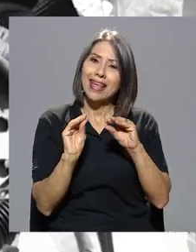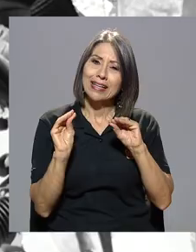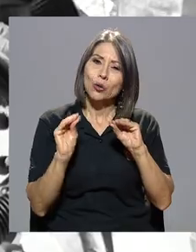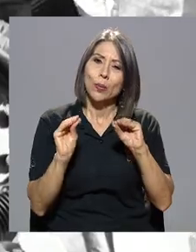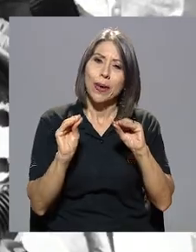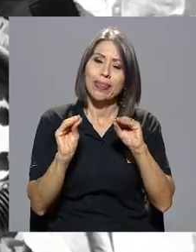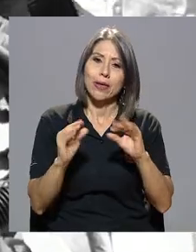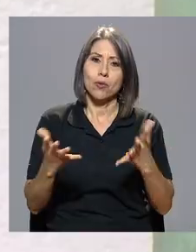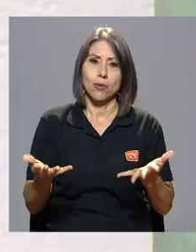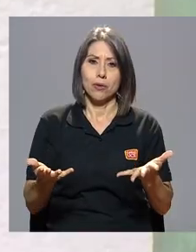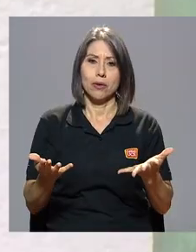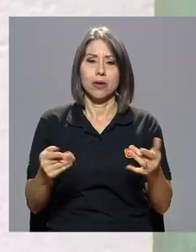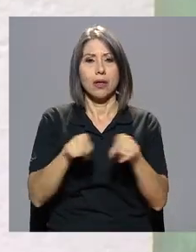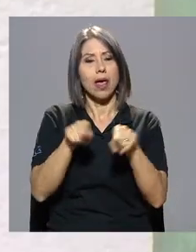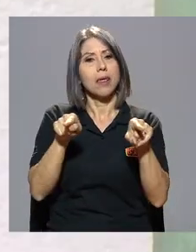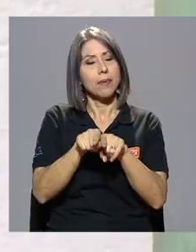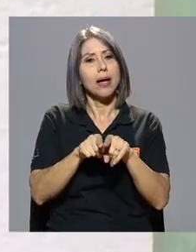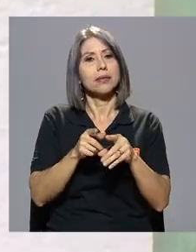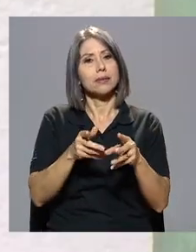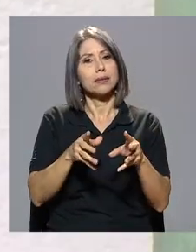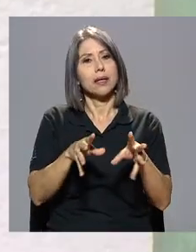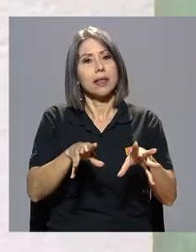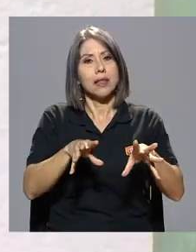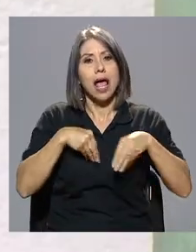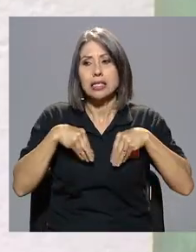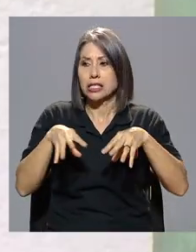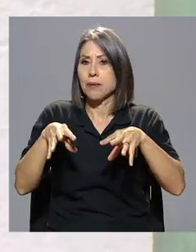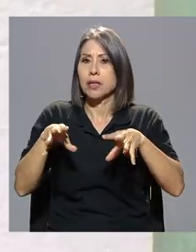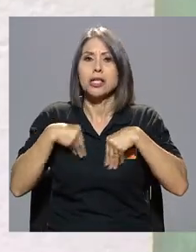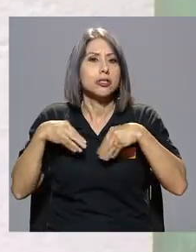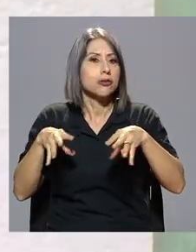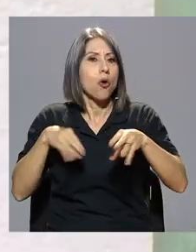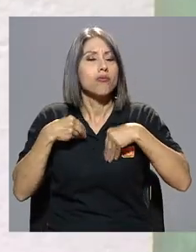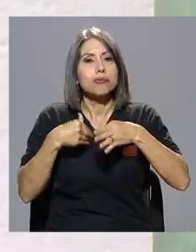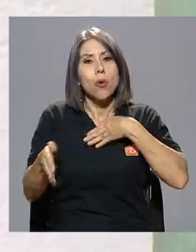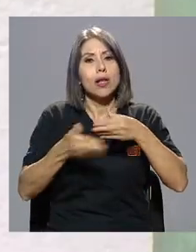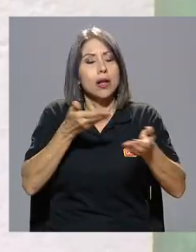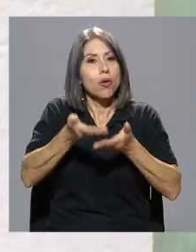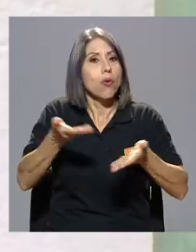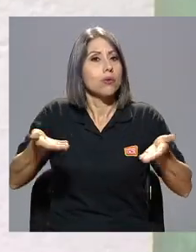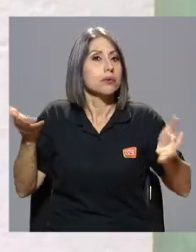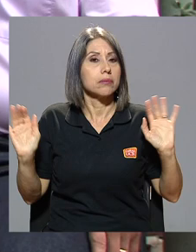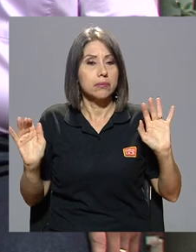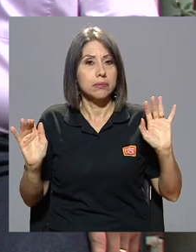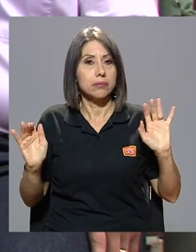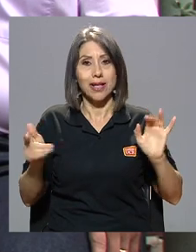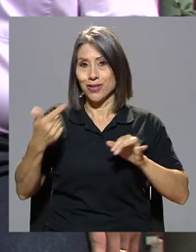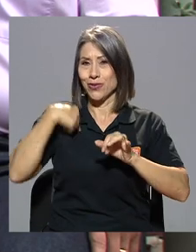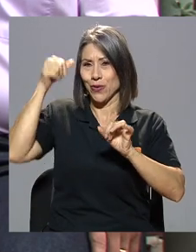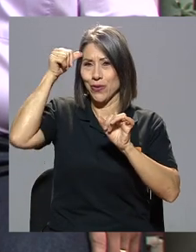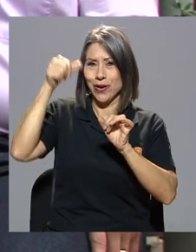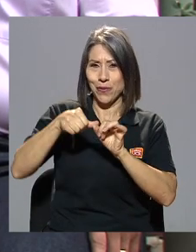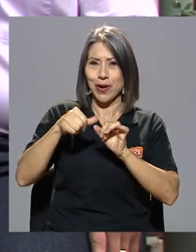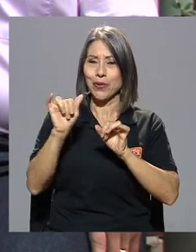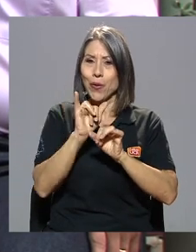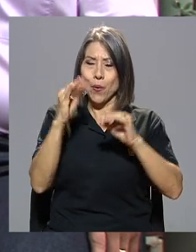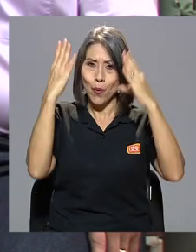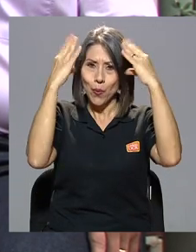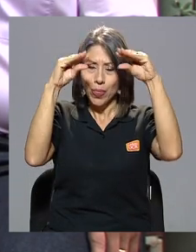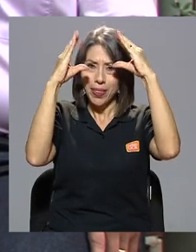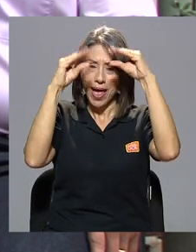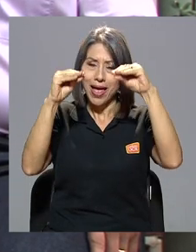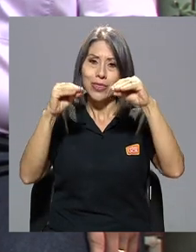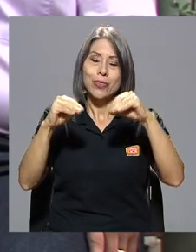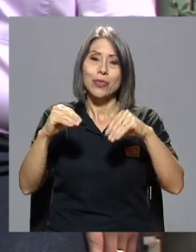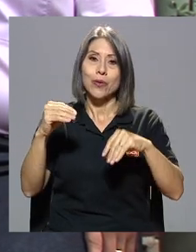dogmático. Y además de aceptación sin chistar de cualquier cosa que venga de allá. Lo recuerdo como un dato